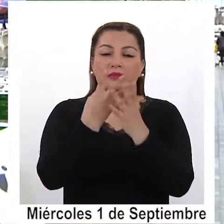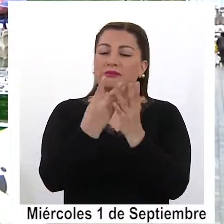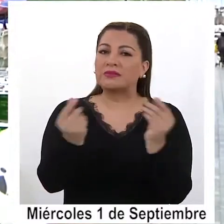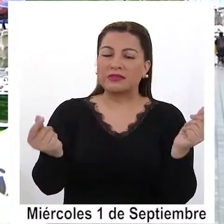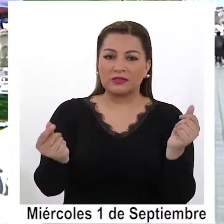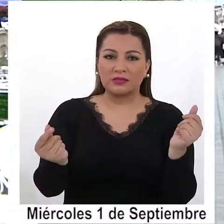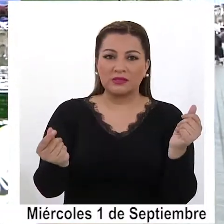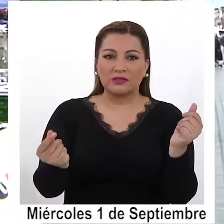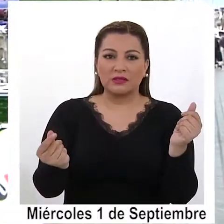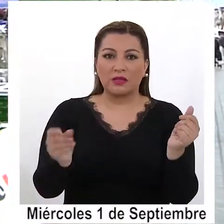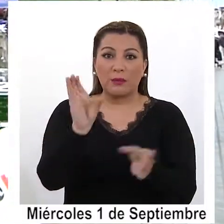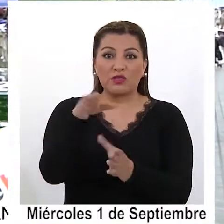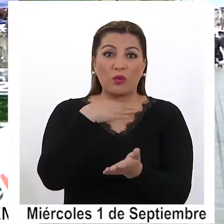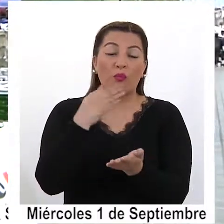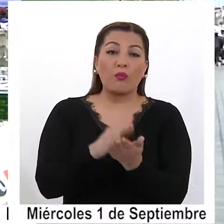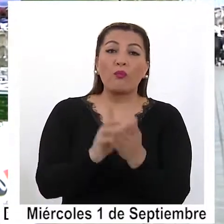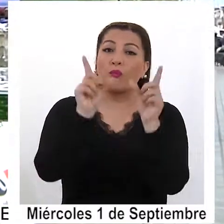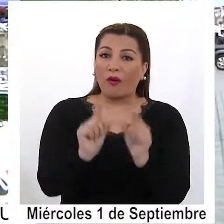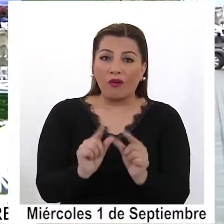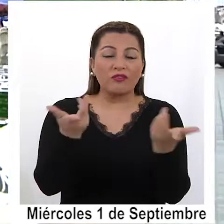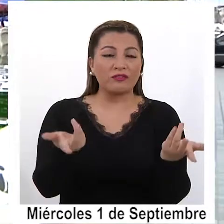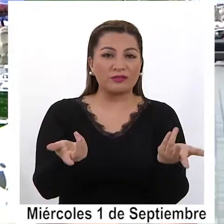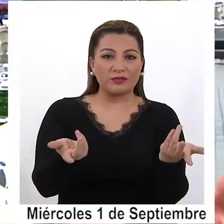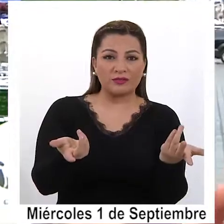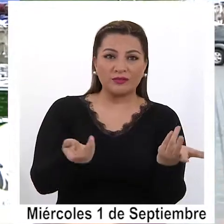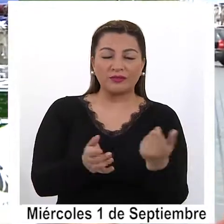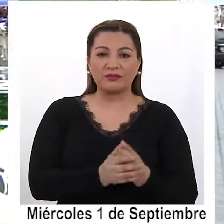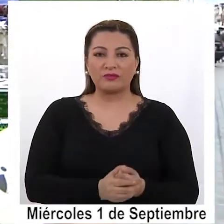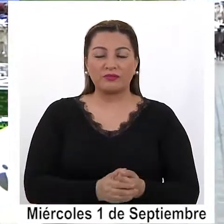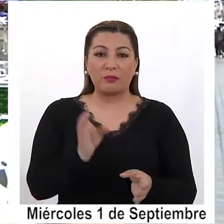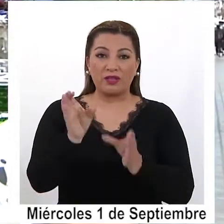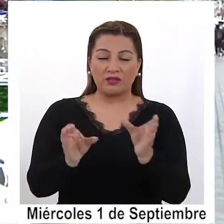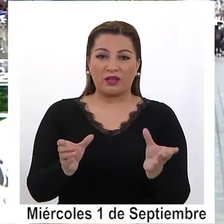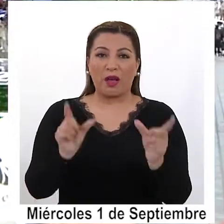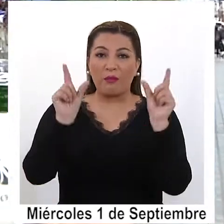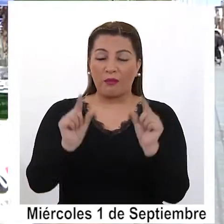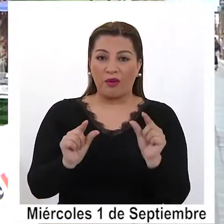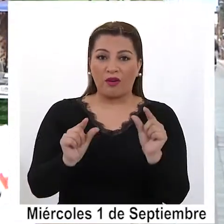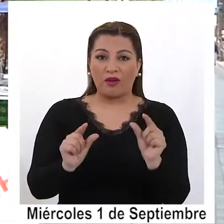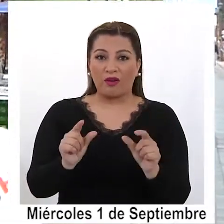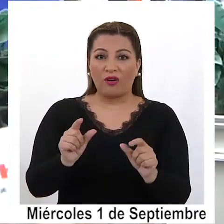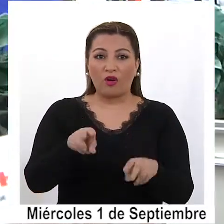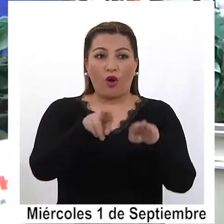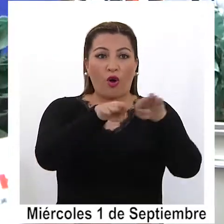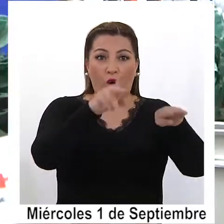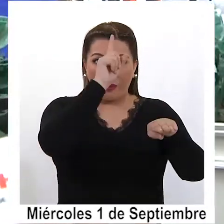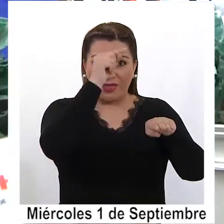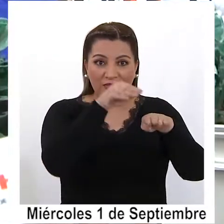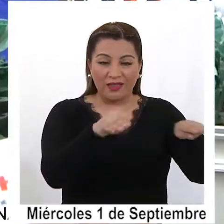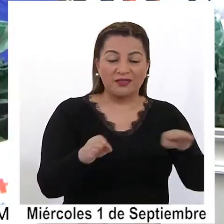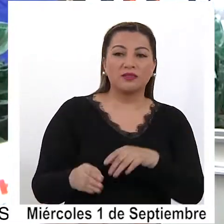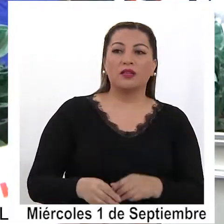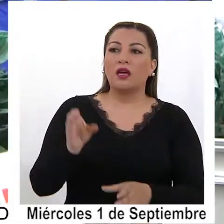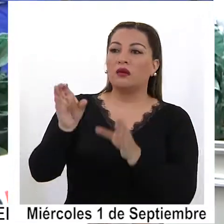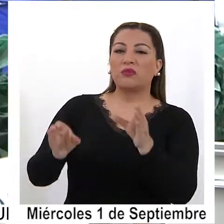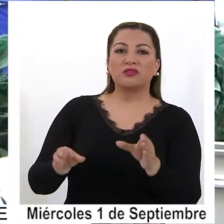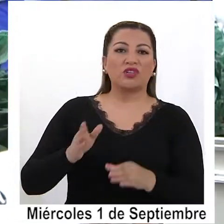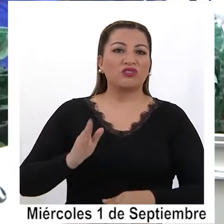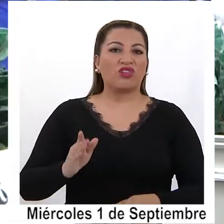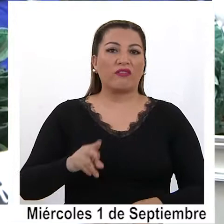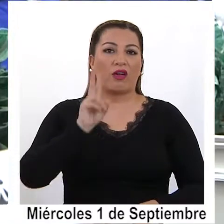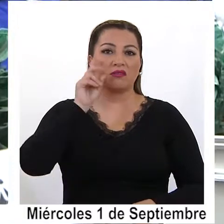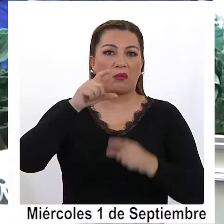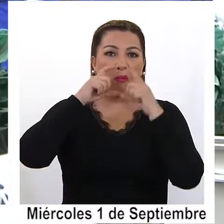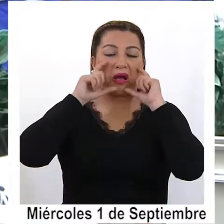Hay pocas muertes, hay poca gente hospitalizada. Hay gente que tú puedes ver que todavía está sin